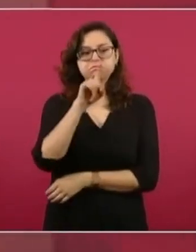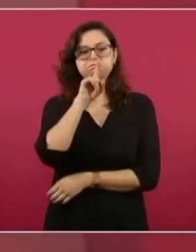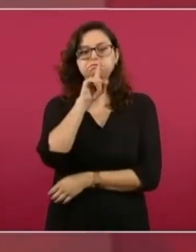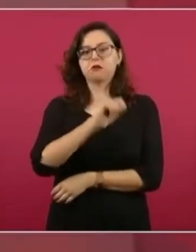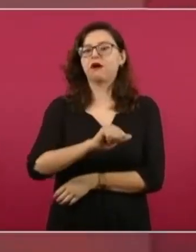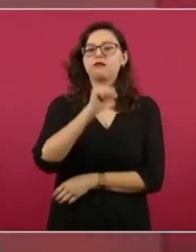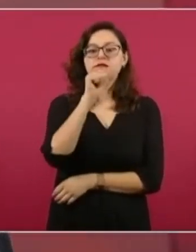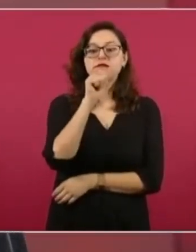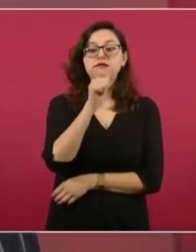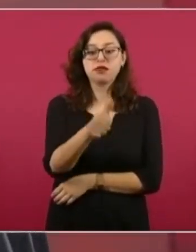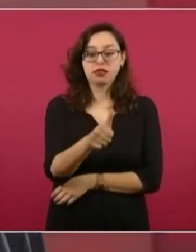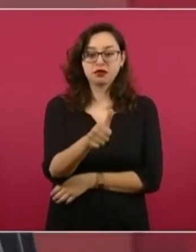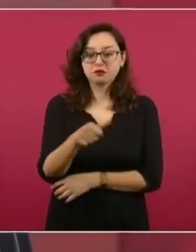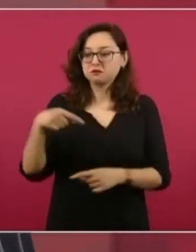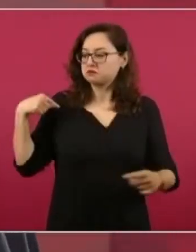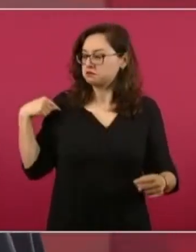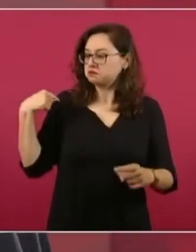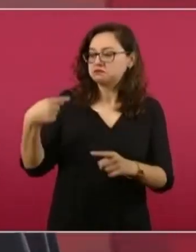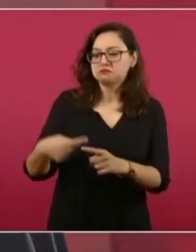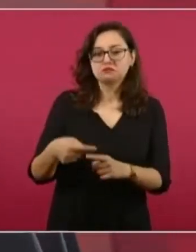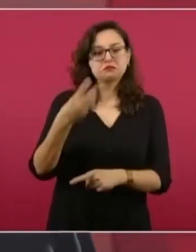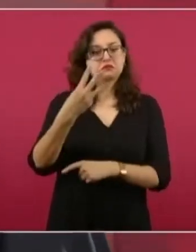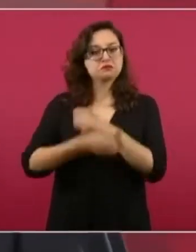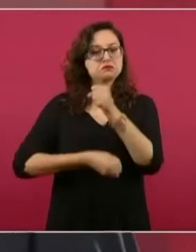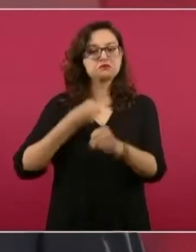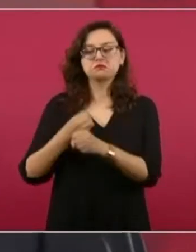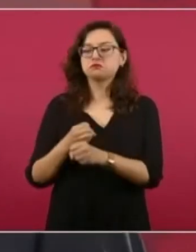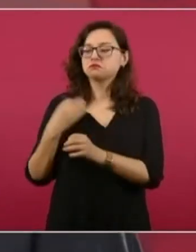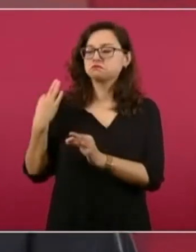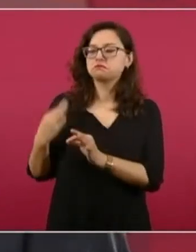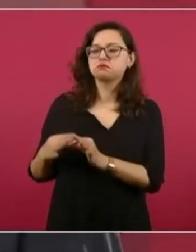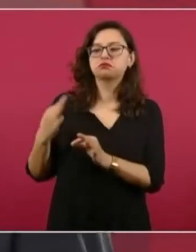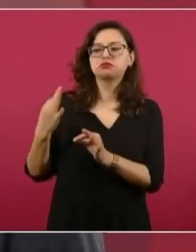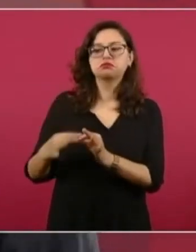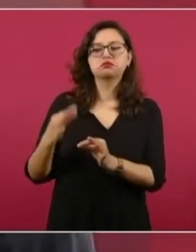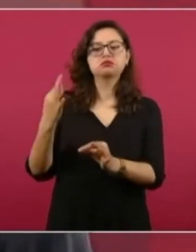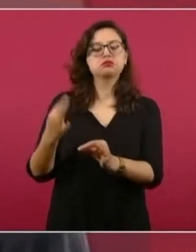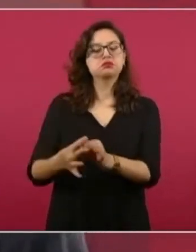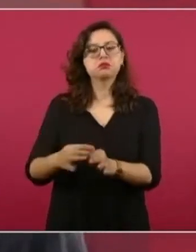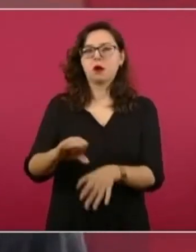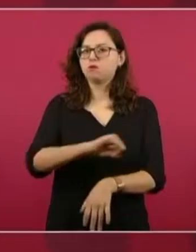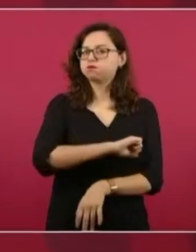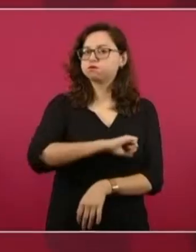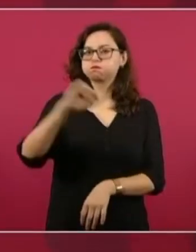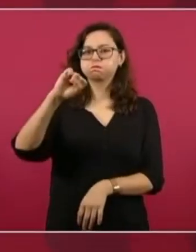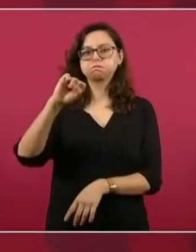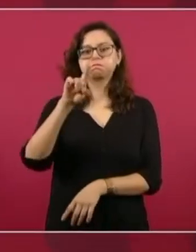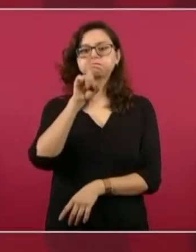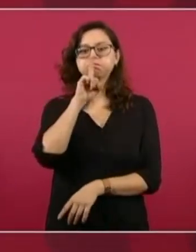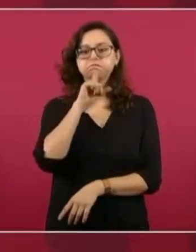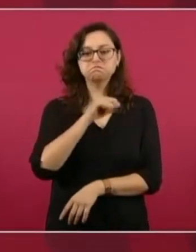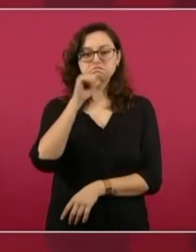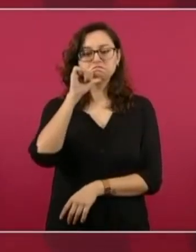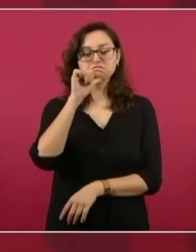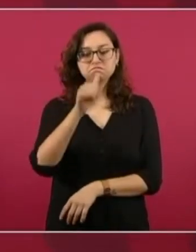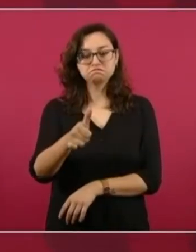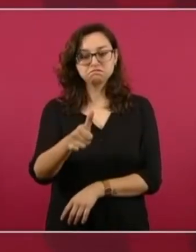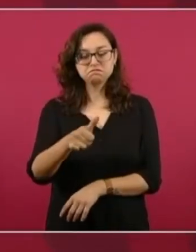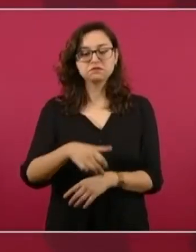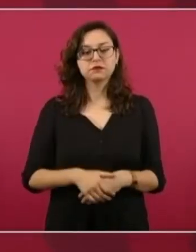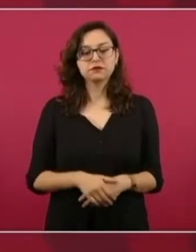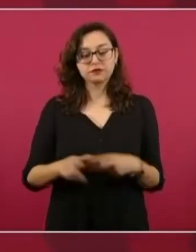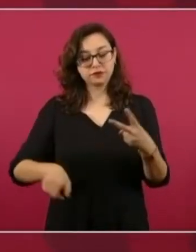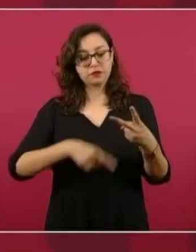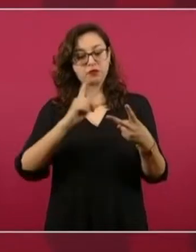esto no sucedía antes, al mismo tiempo no se han